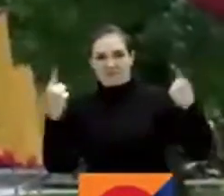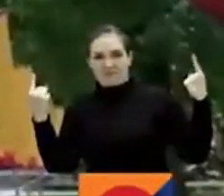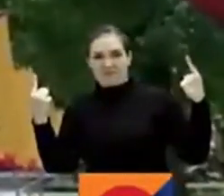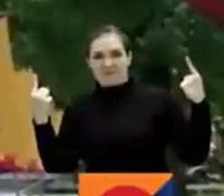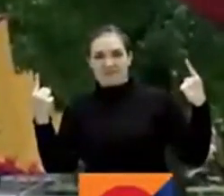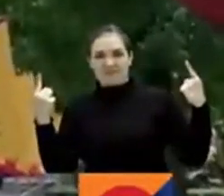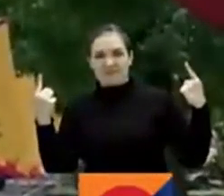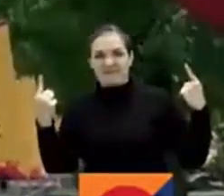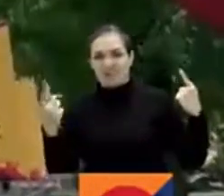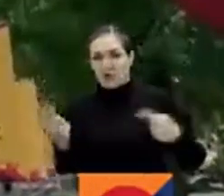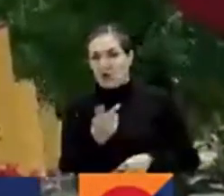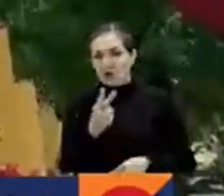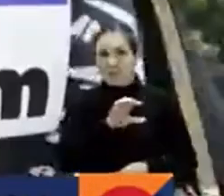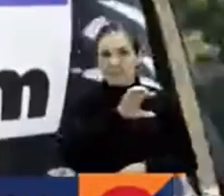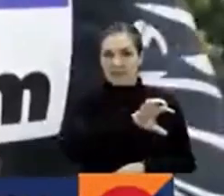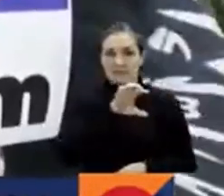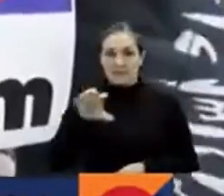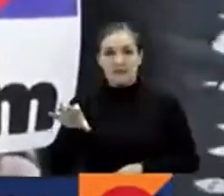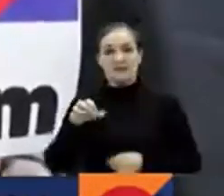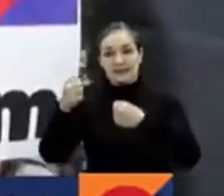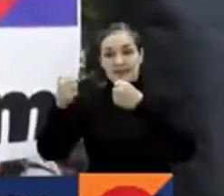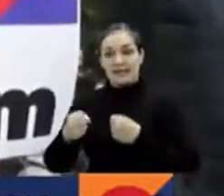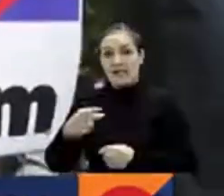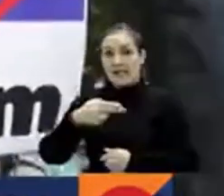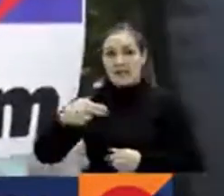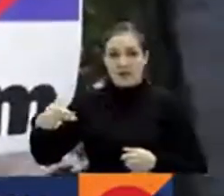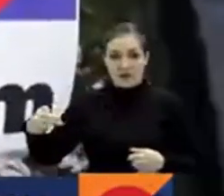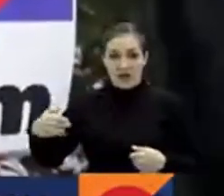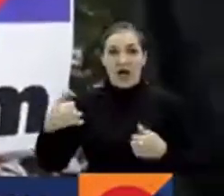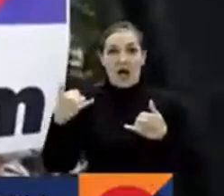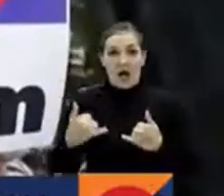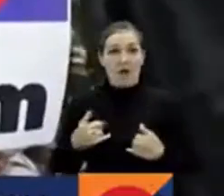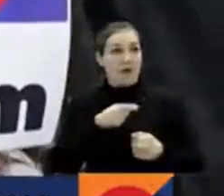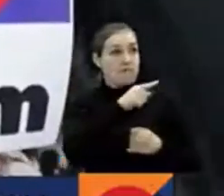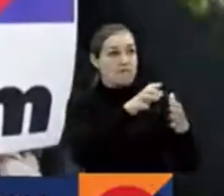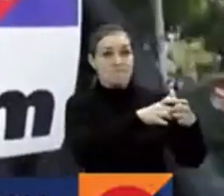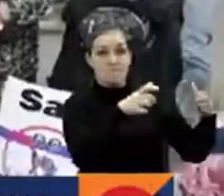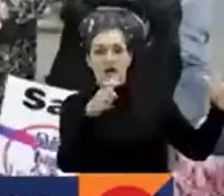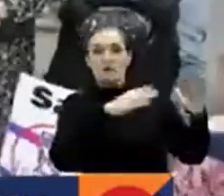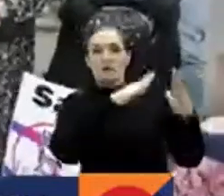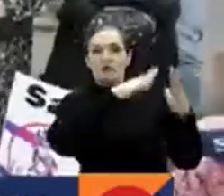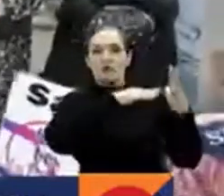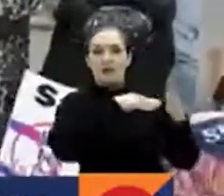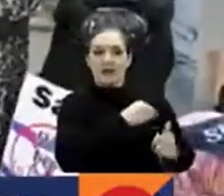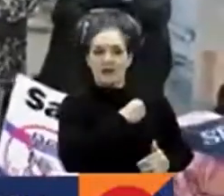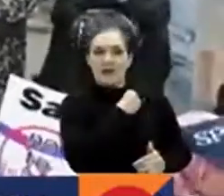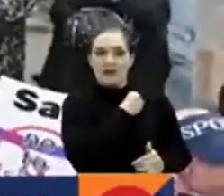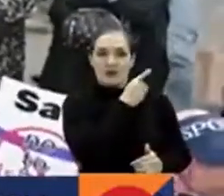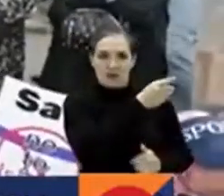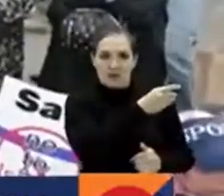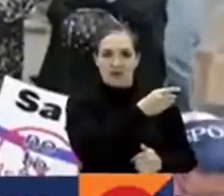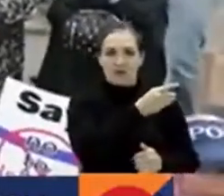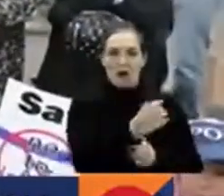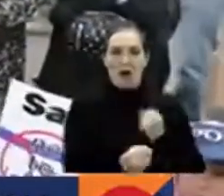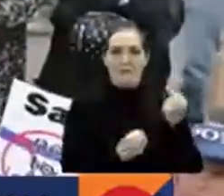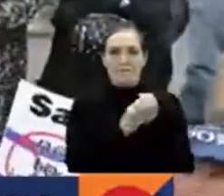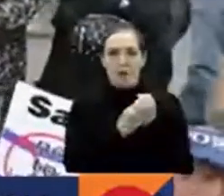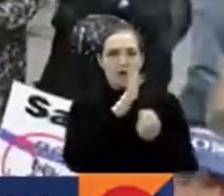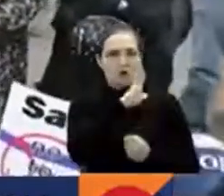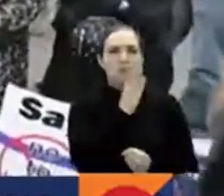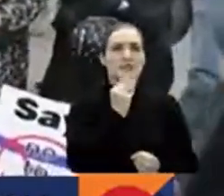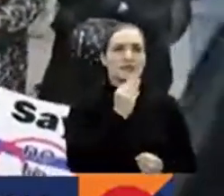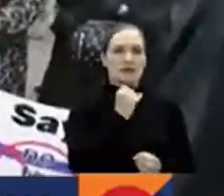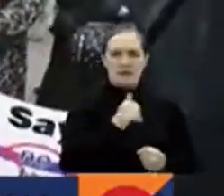diplomáticas y que el país del sudeste asiático cuenta con la mayor población musulmana en el mundo y apoyan la causa palestina.